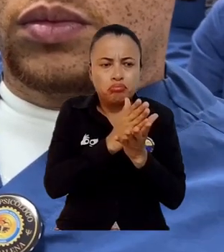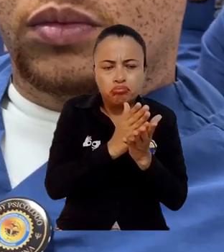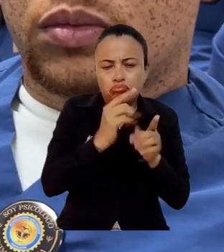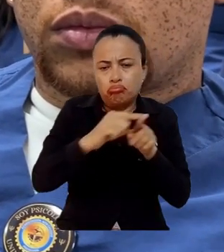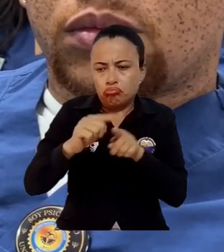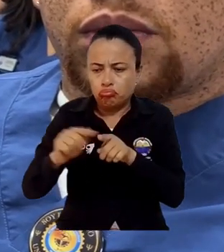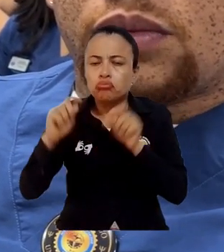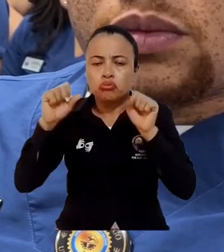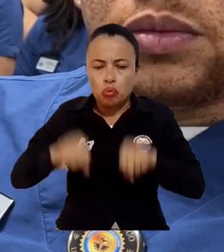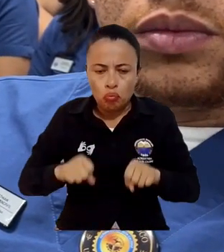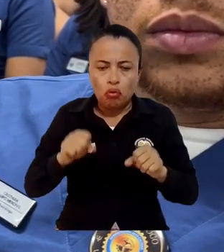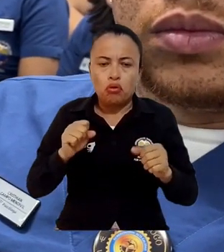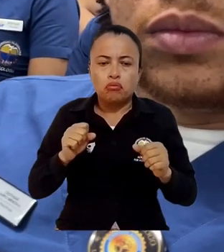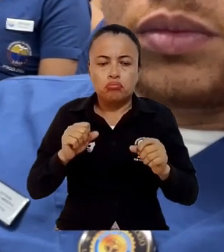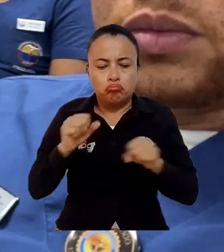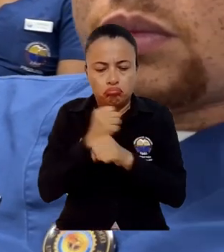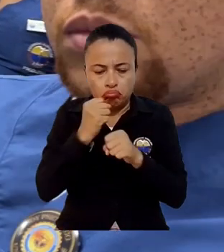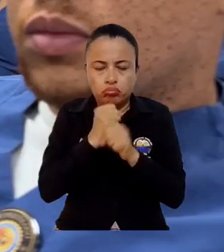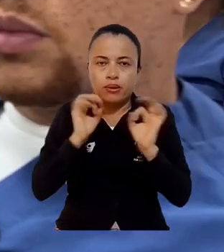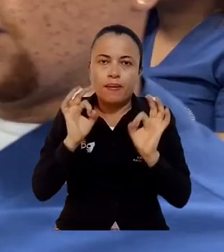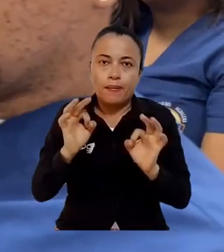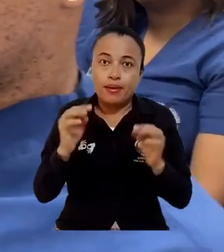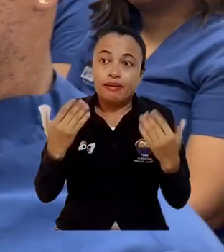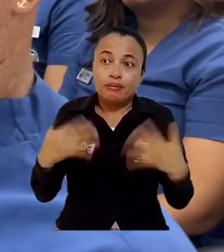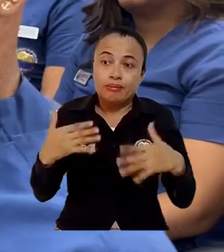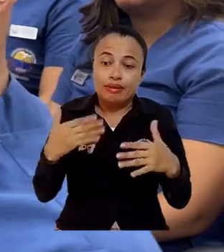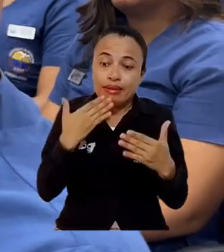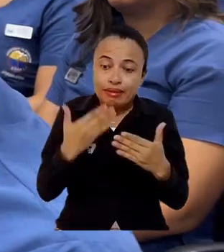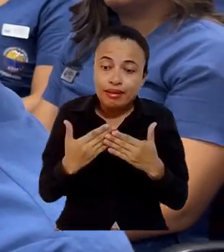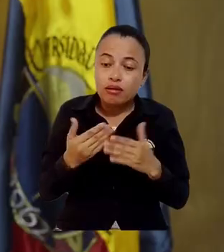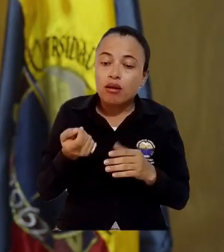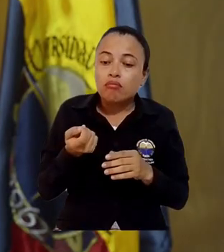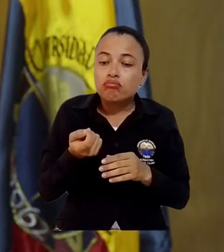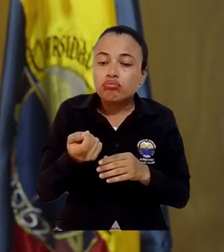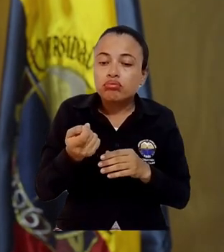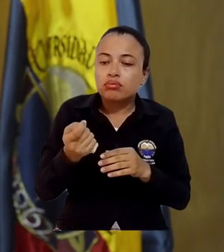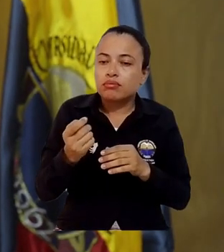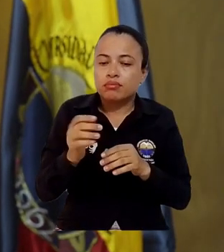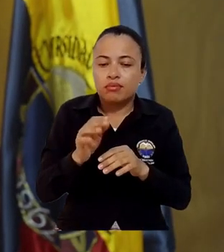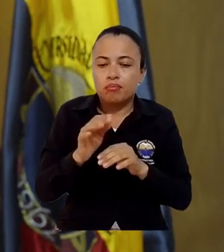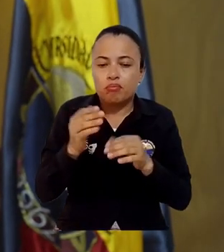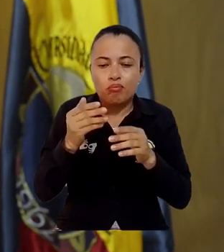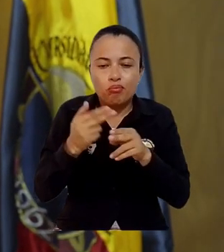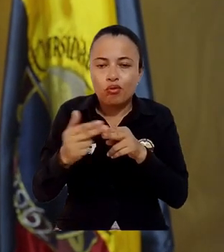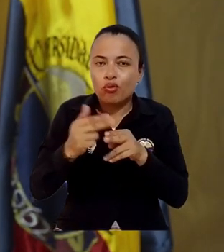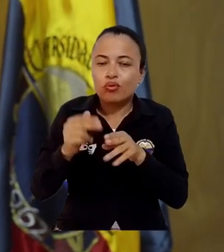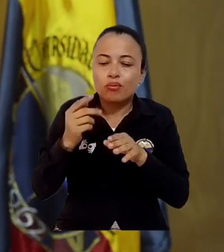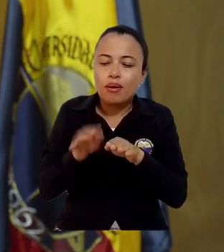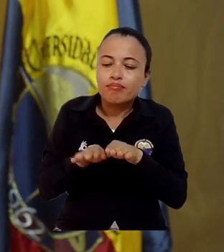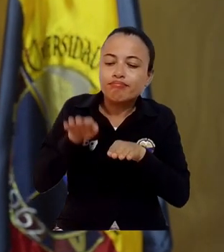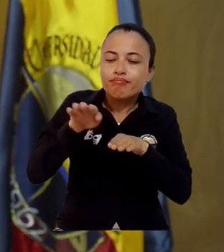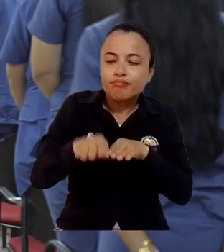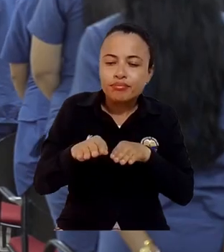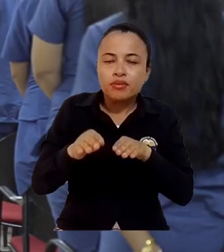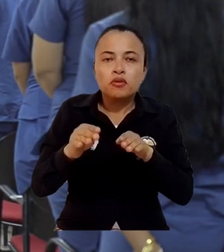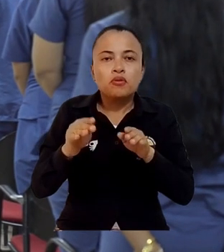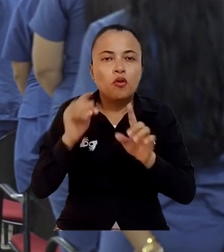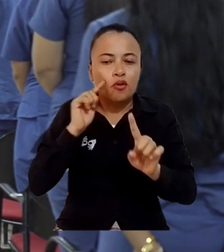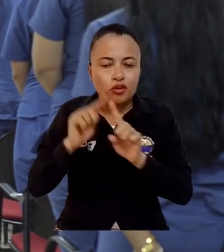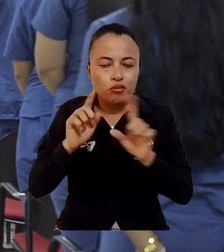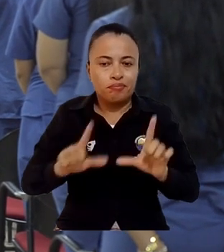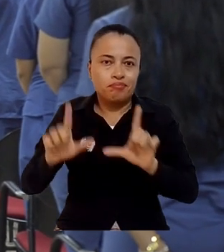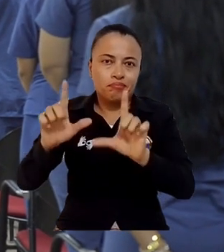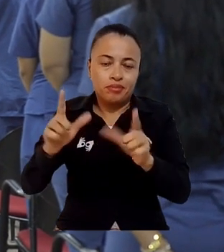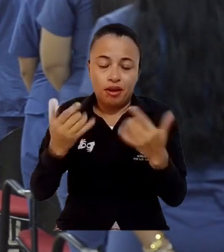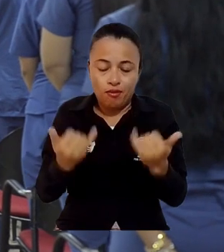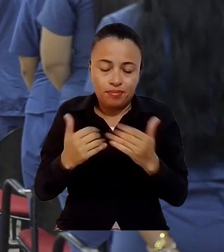gratificante, ya estamos a solo un paso de lograr nuestro objetivo y de esta manera iniciamos nuestras prácticas profesionales. Entre los